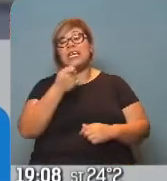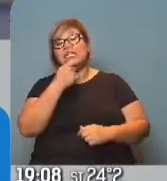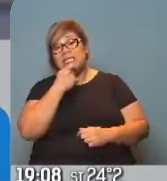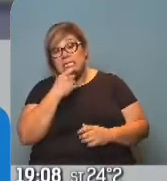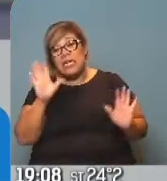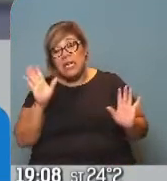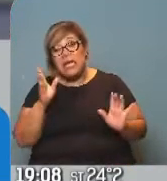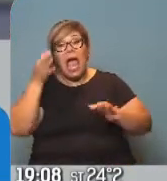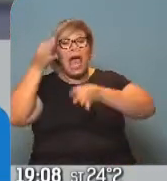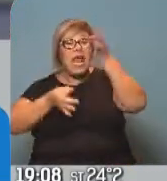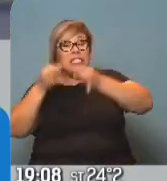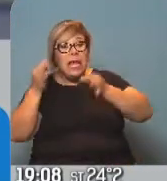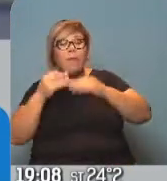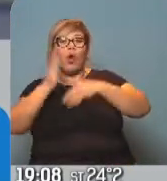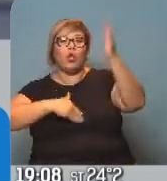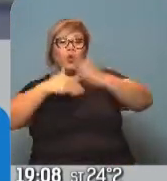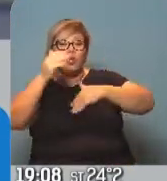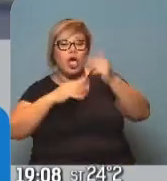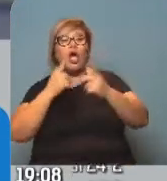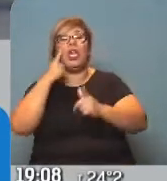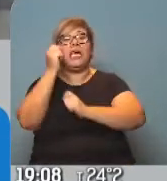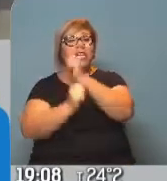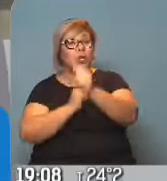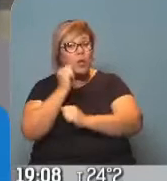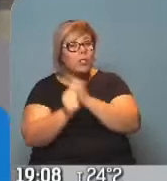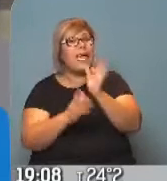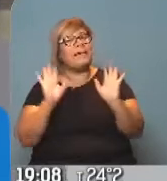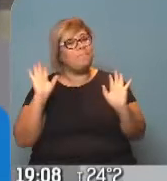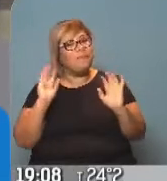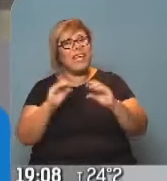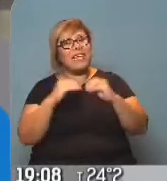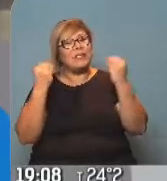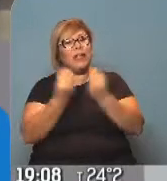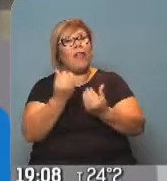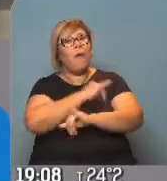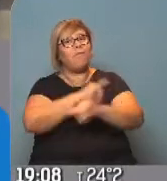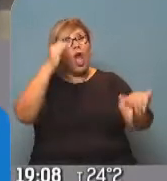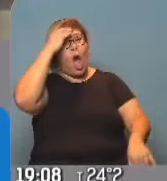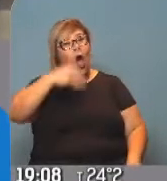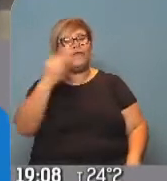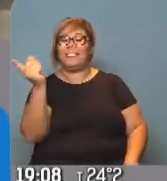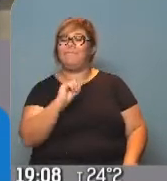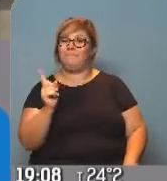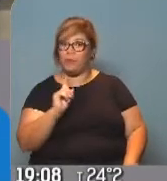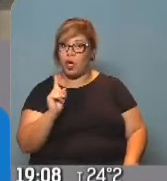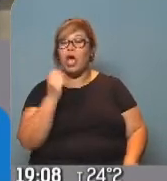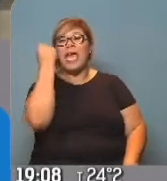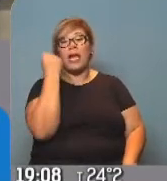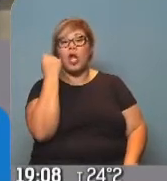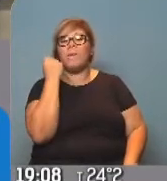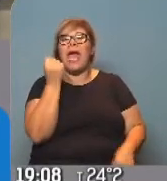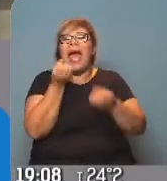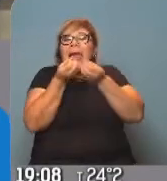muy apresurado para decir ya con certeza y con conclusión, la economía está empezando a repuntar, a reactivarse.